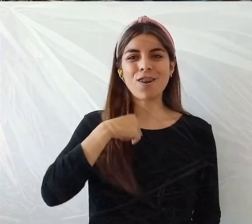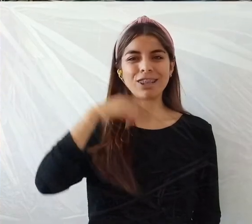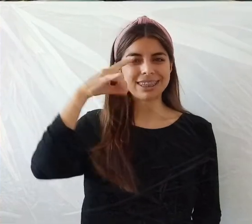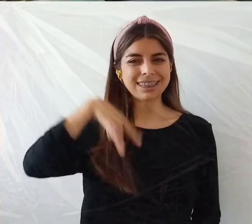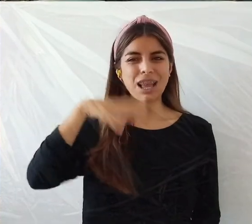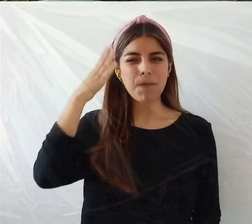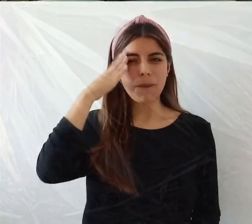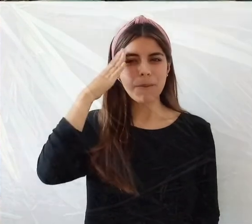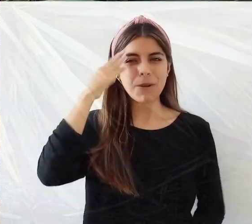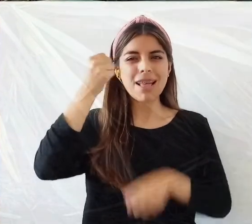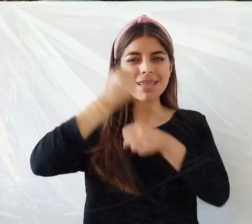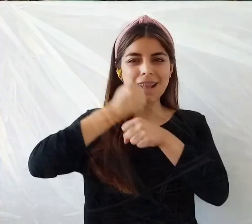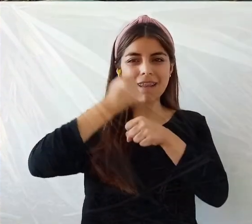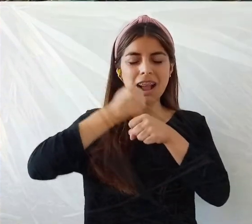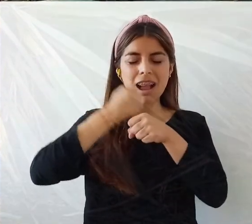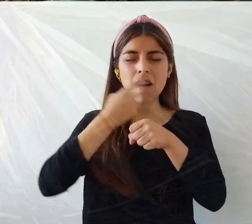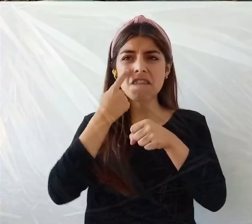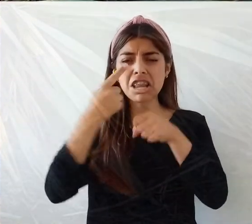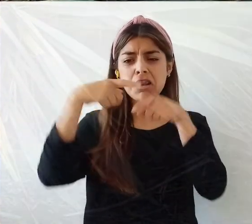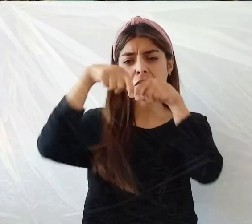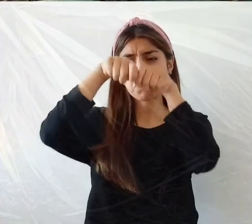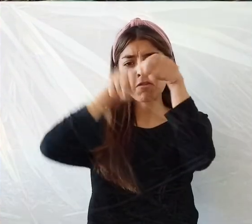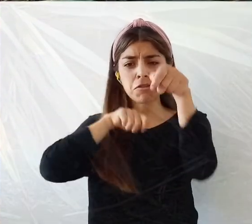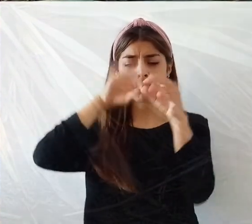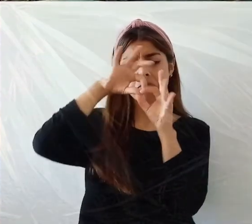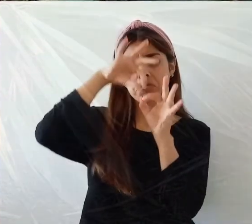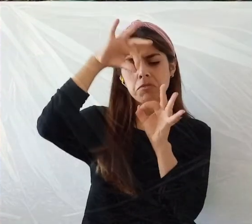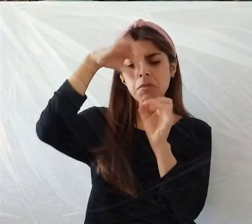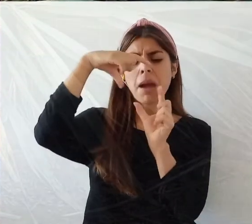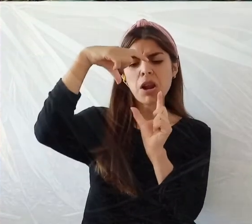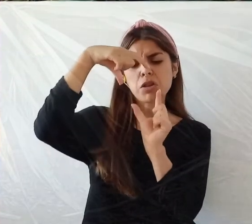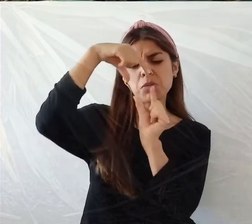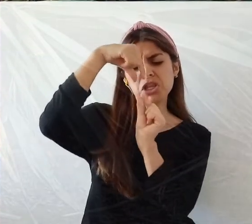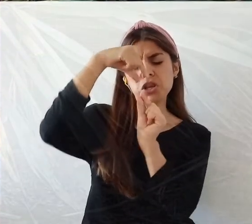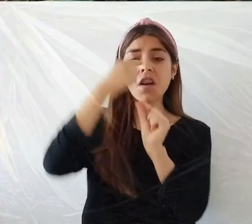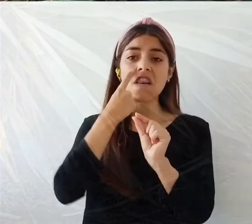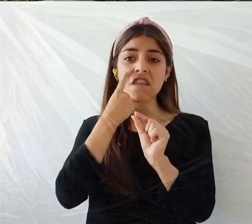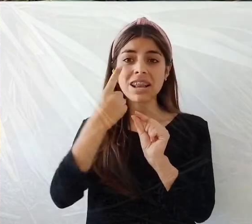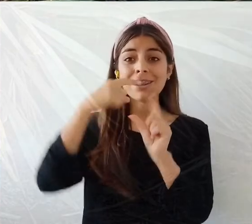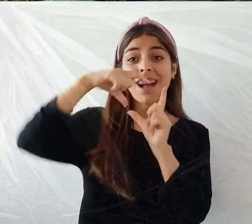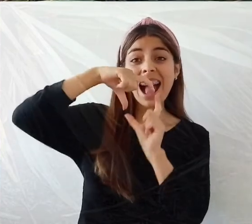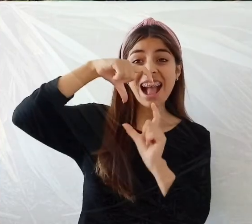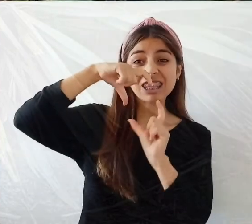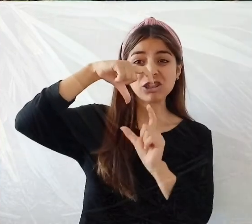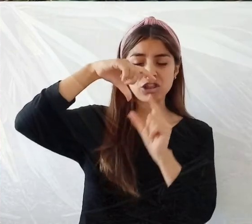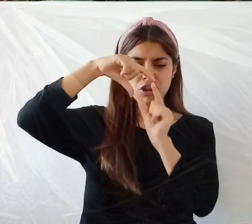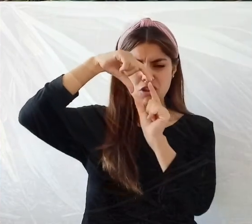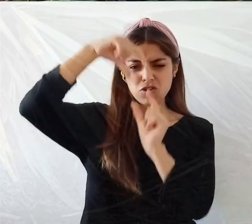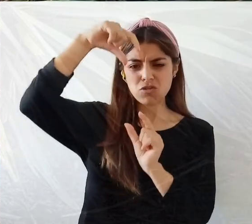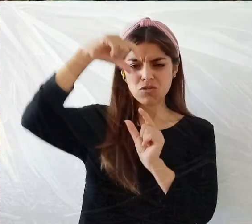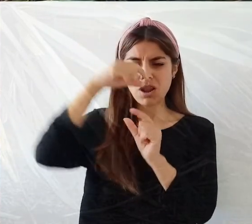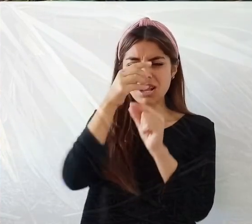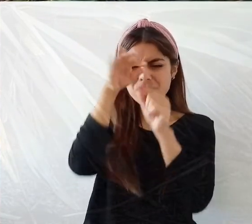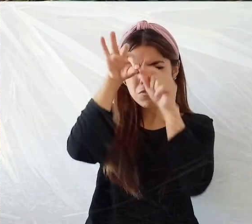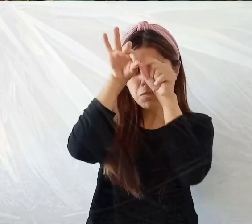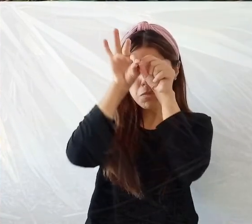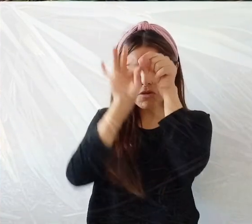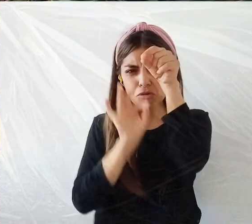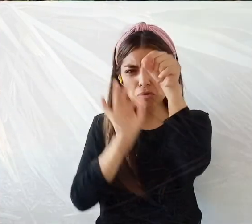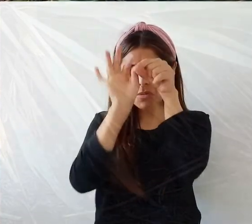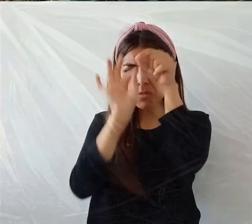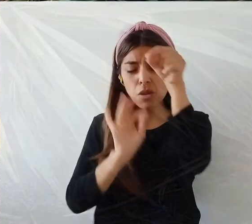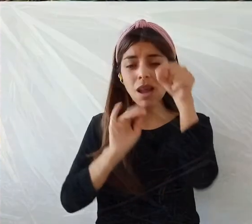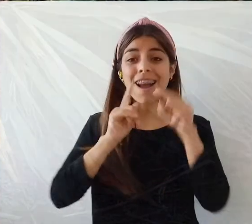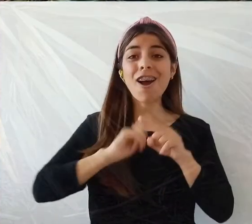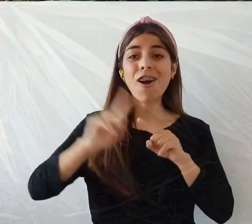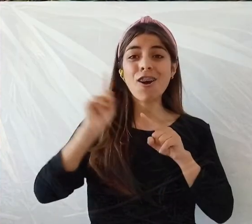lo trabajo voy viendo qué ancho voy ocupando. Ah, ya. Entonces, si me queda ancho, le saco un pedazo y ese me